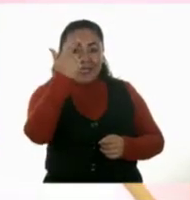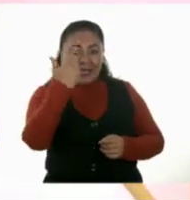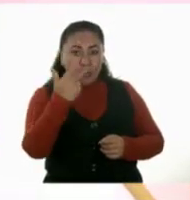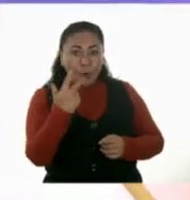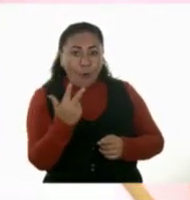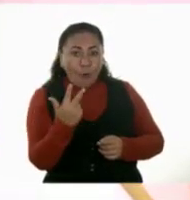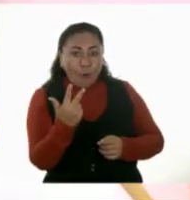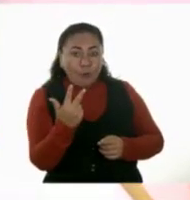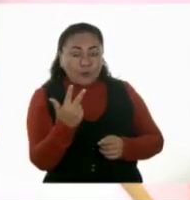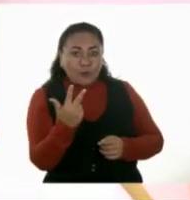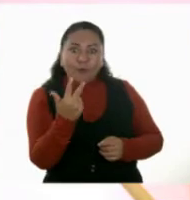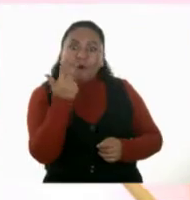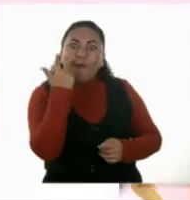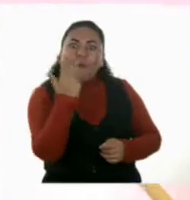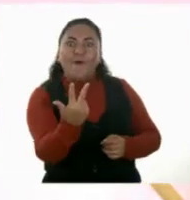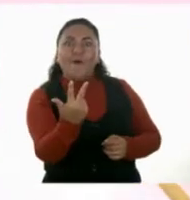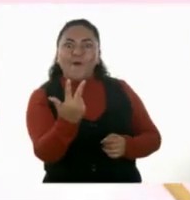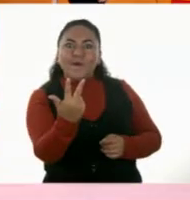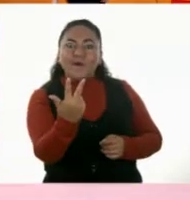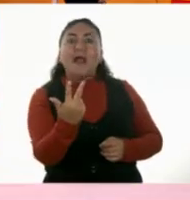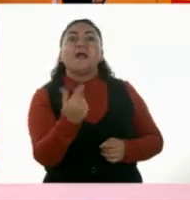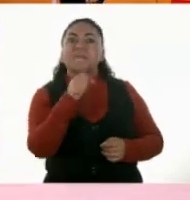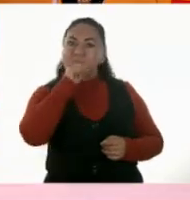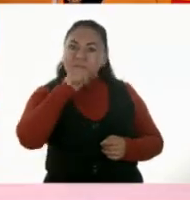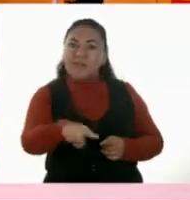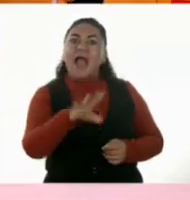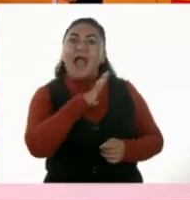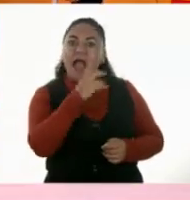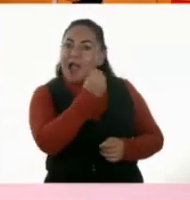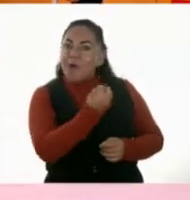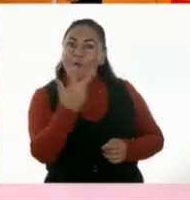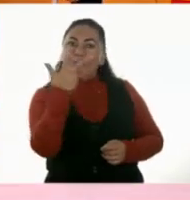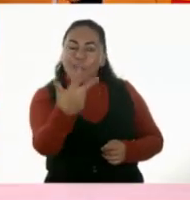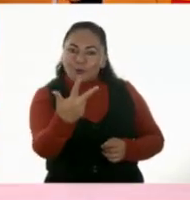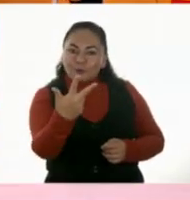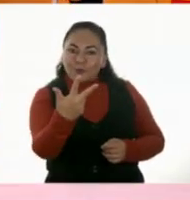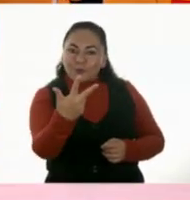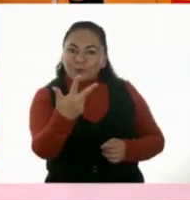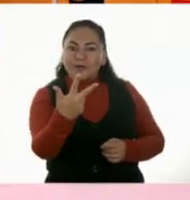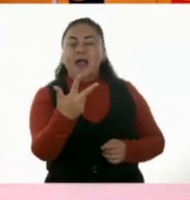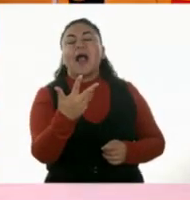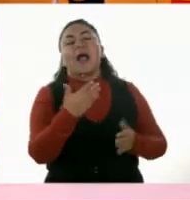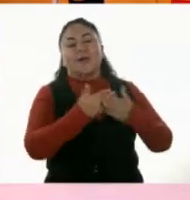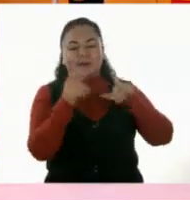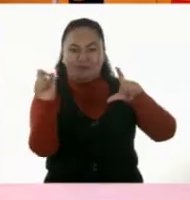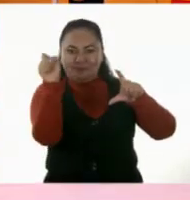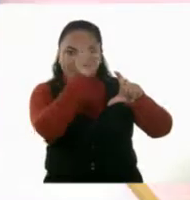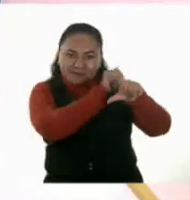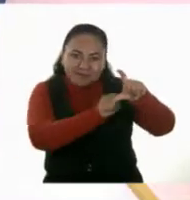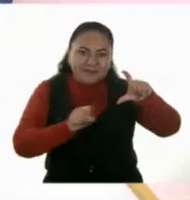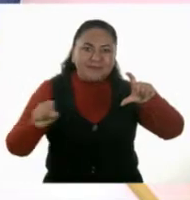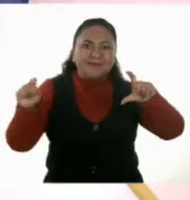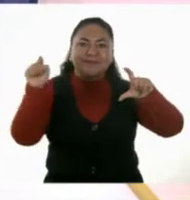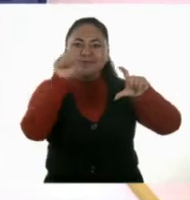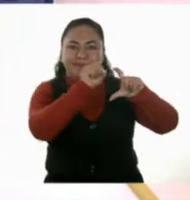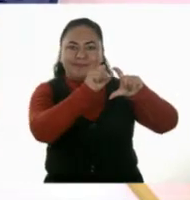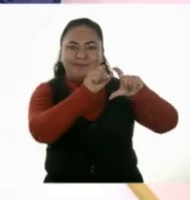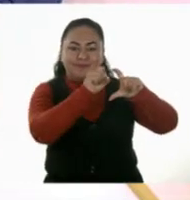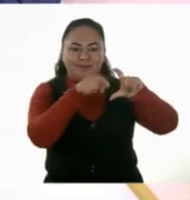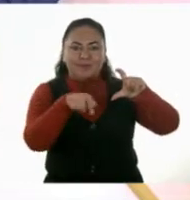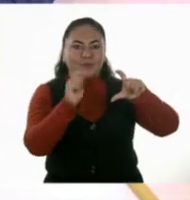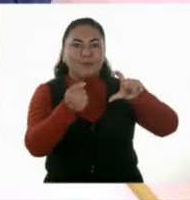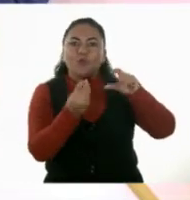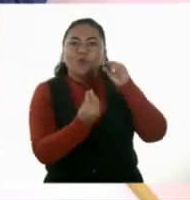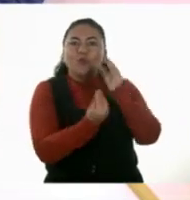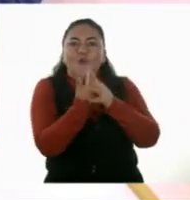siete, ocho. También tiene ocho. Entonces, encerramos a este nuevo